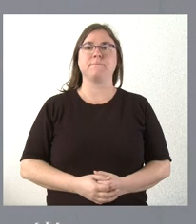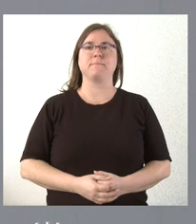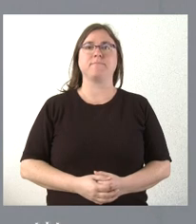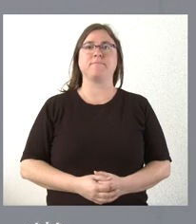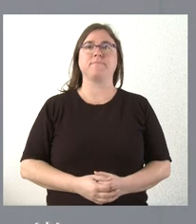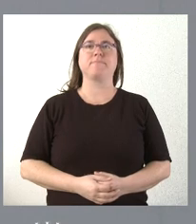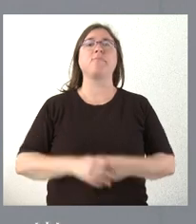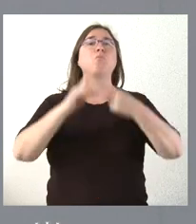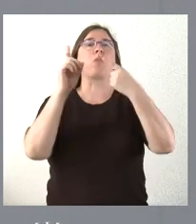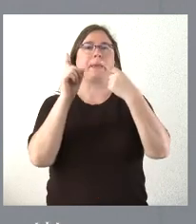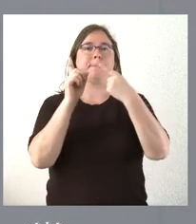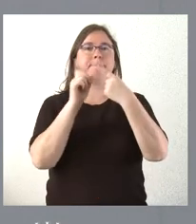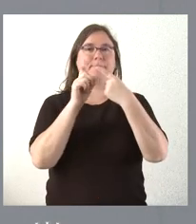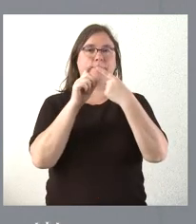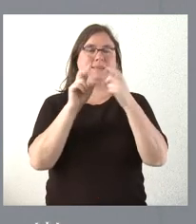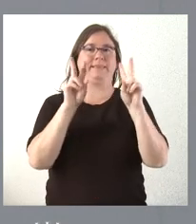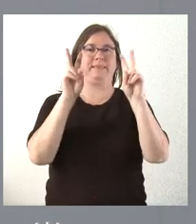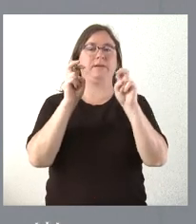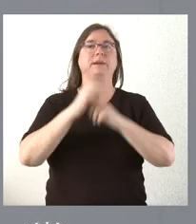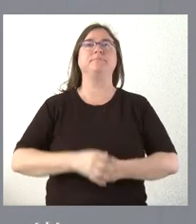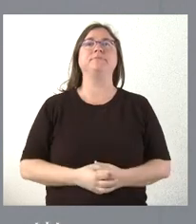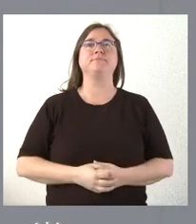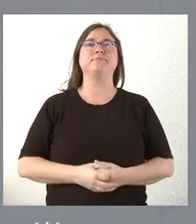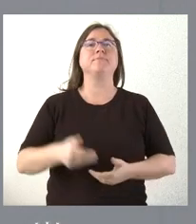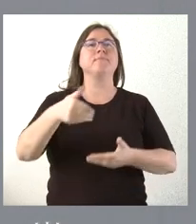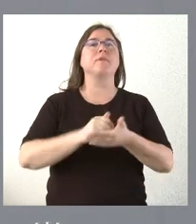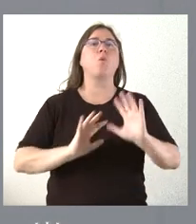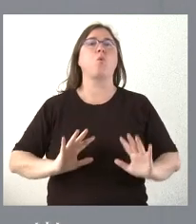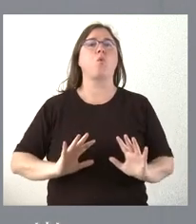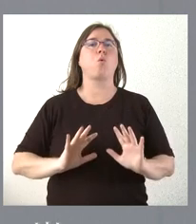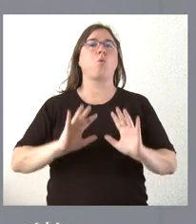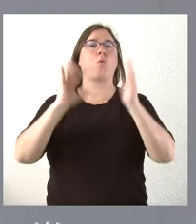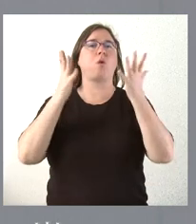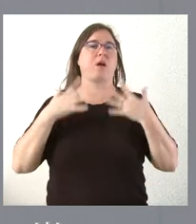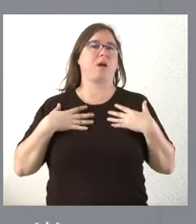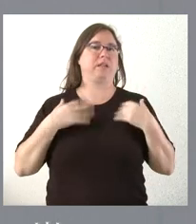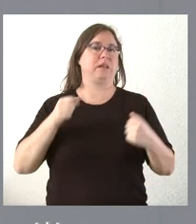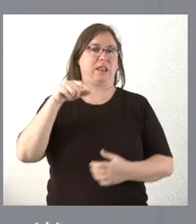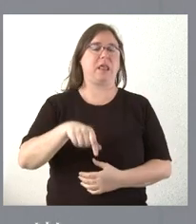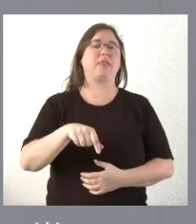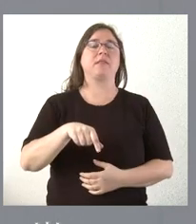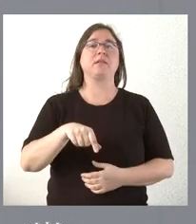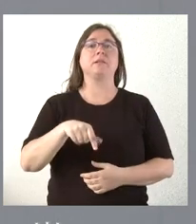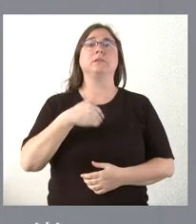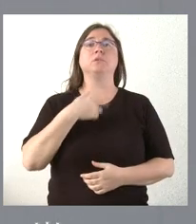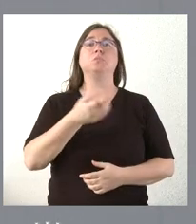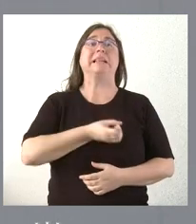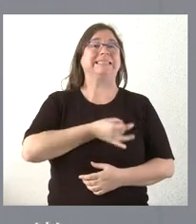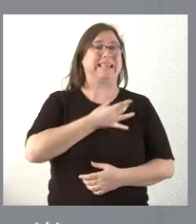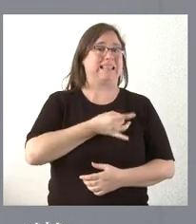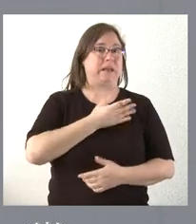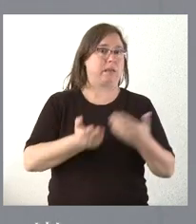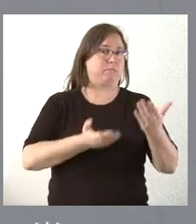En relación con el primer asunto, que era el planteamiento de la huelga sanitaria, desde aquí a los sindicatos que han hecho este